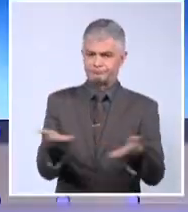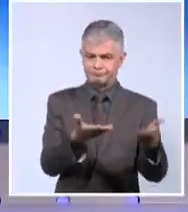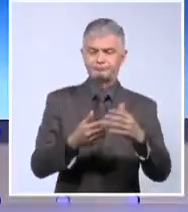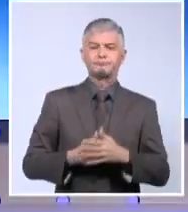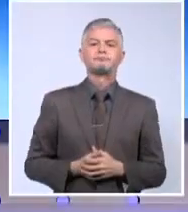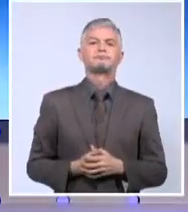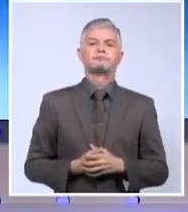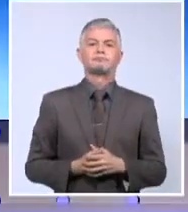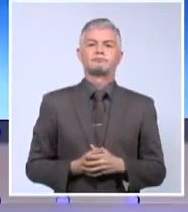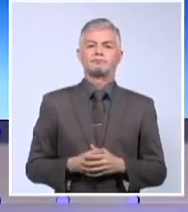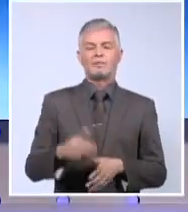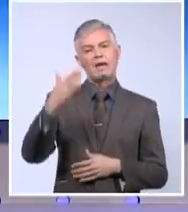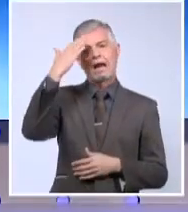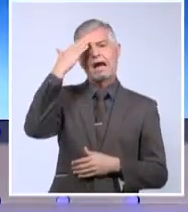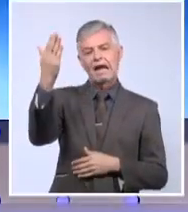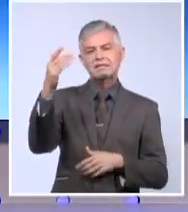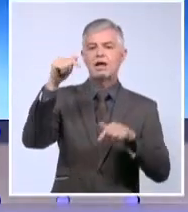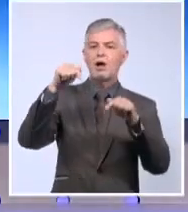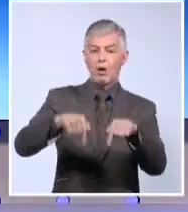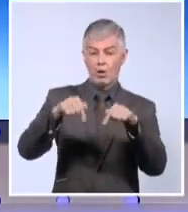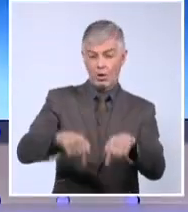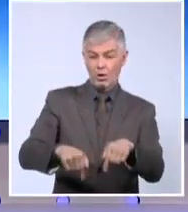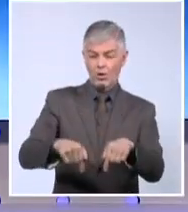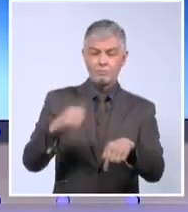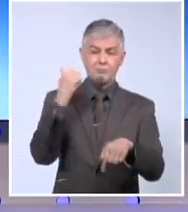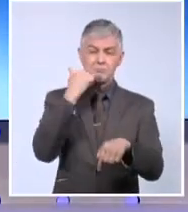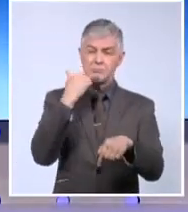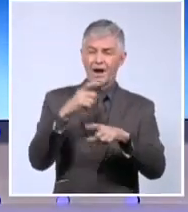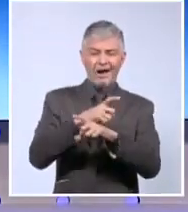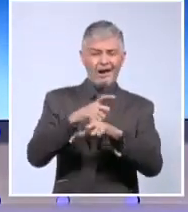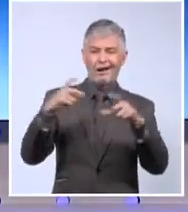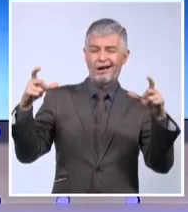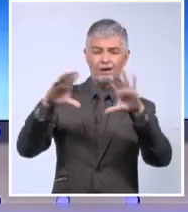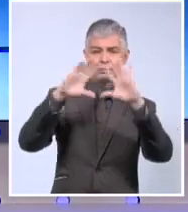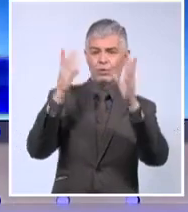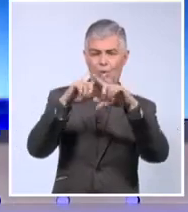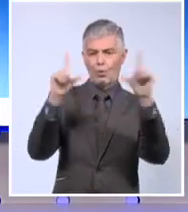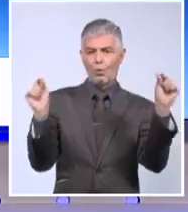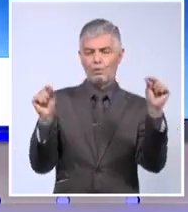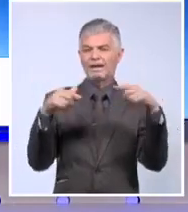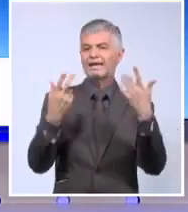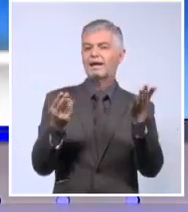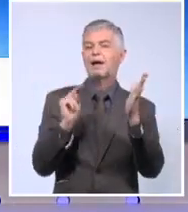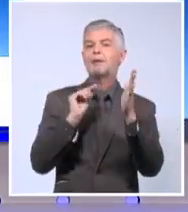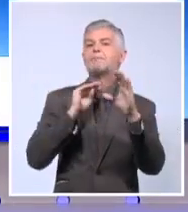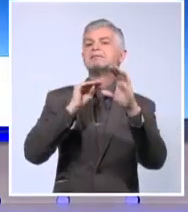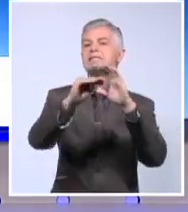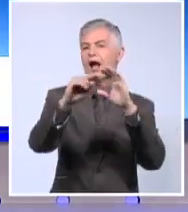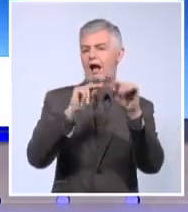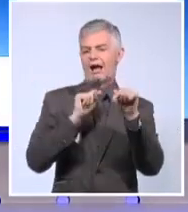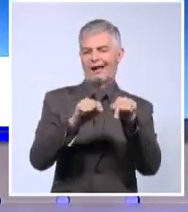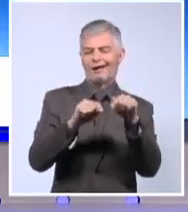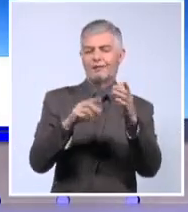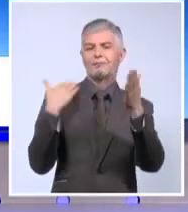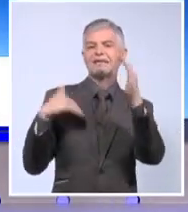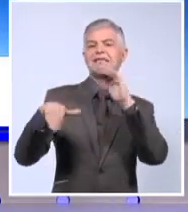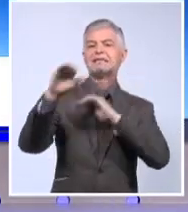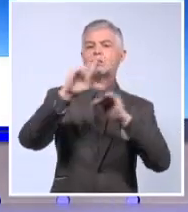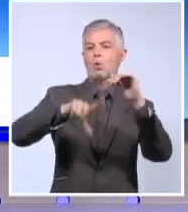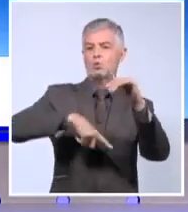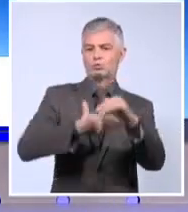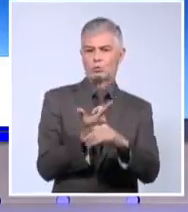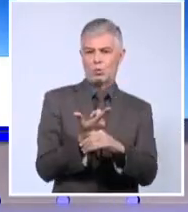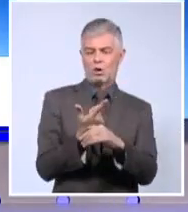Sí, gracias. Hoy trasciende en el país el correo enviado al Ministerio de Cultura tratando de imponer condiciones